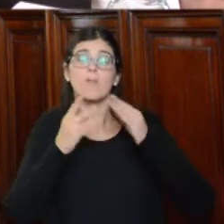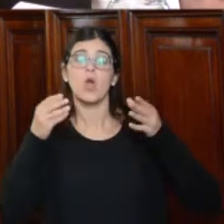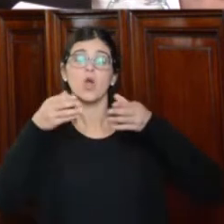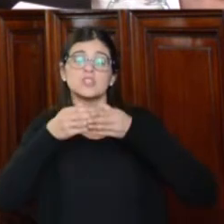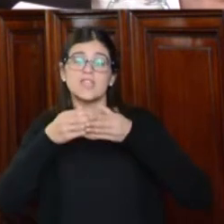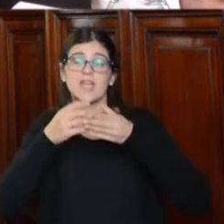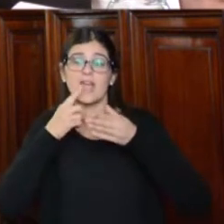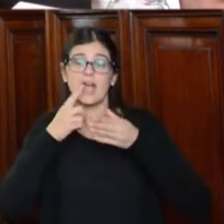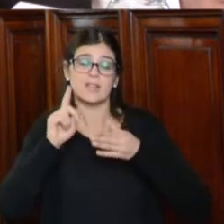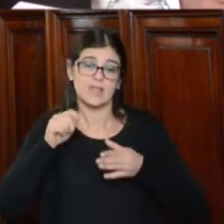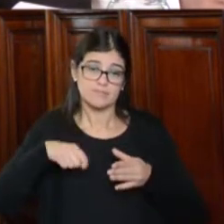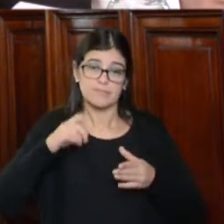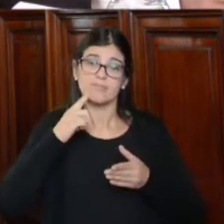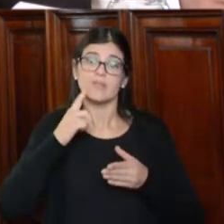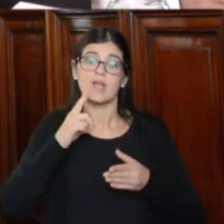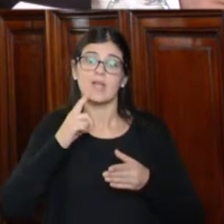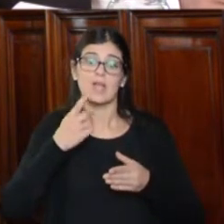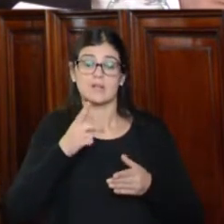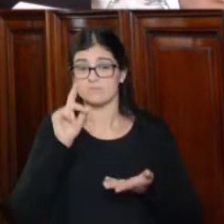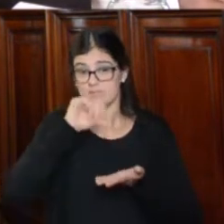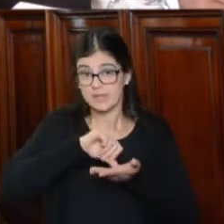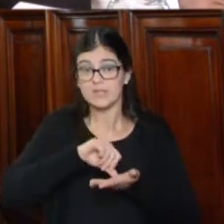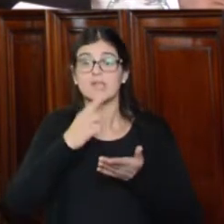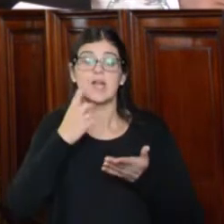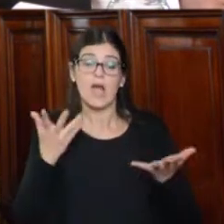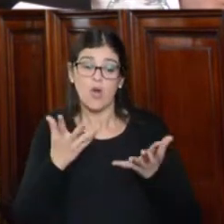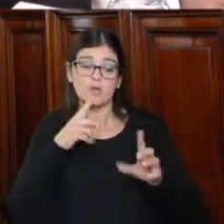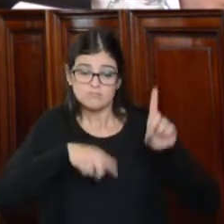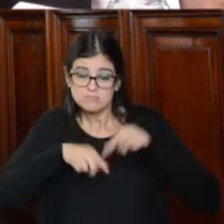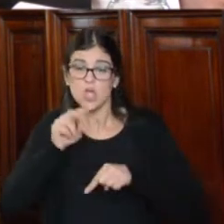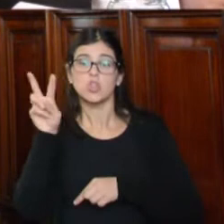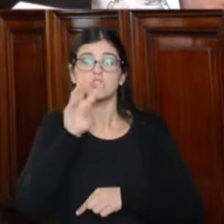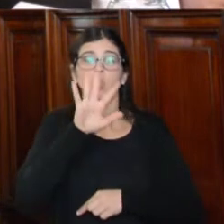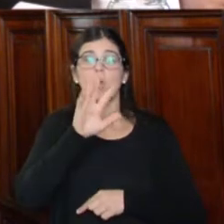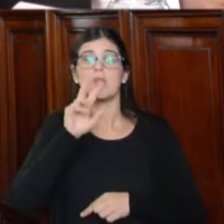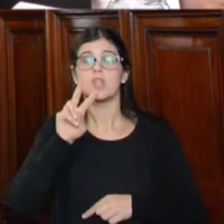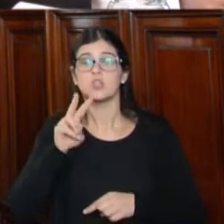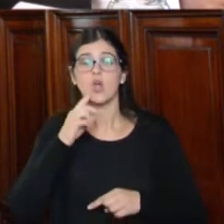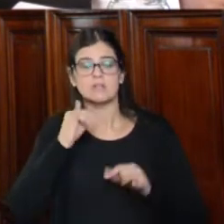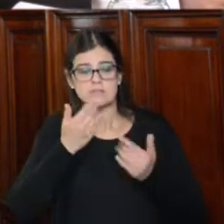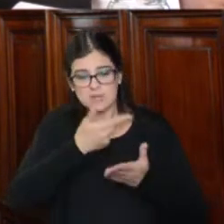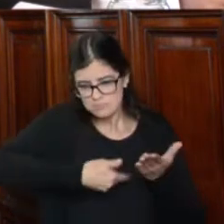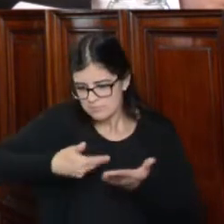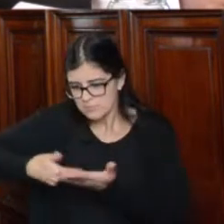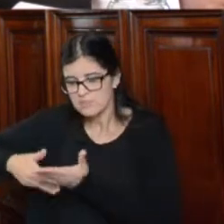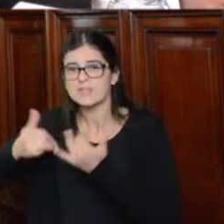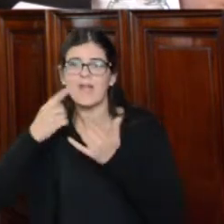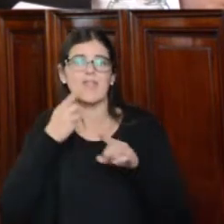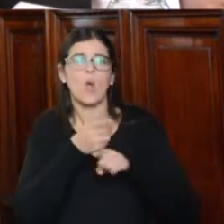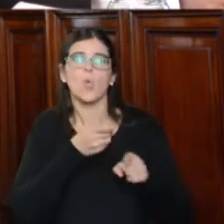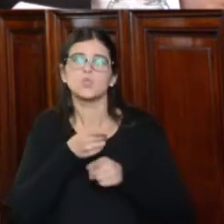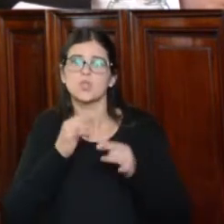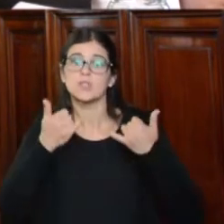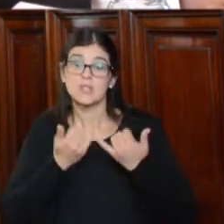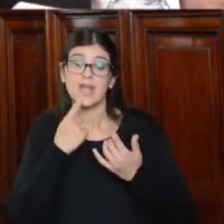de la Magistratura de la Nación, tramitan en la actualidad 252 expedientes de acusación, de los